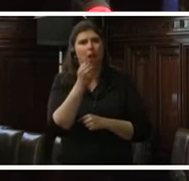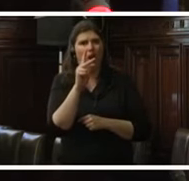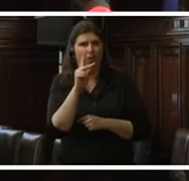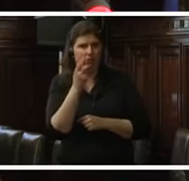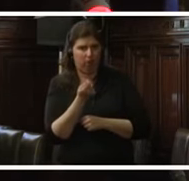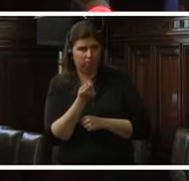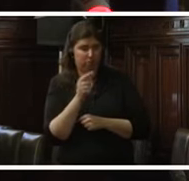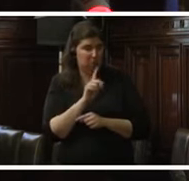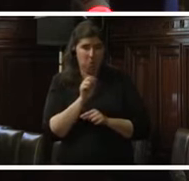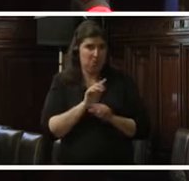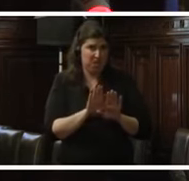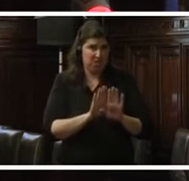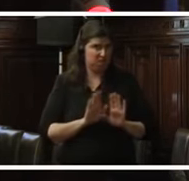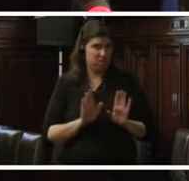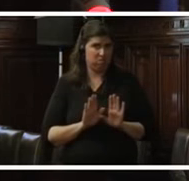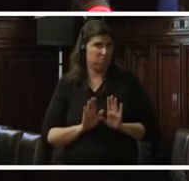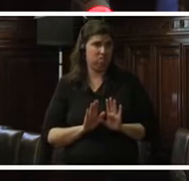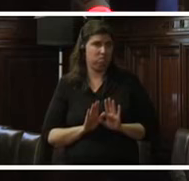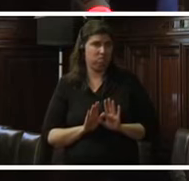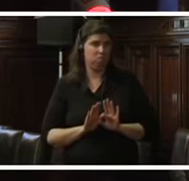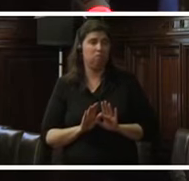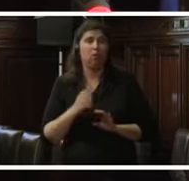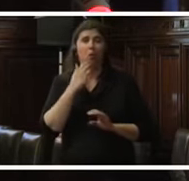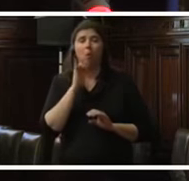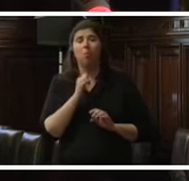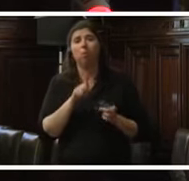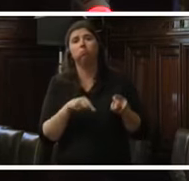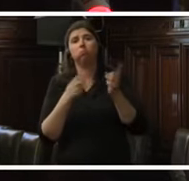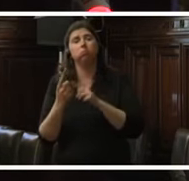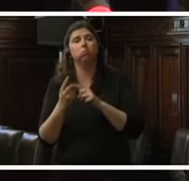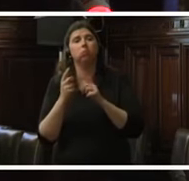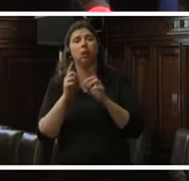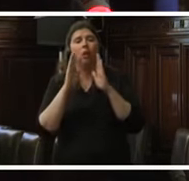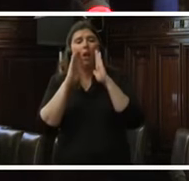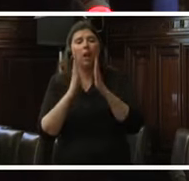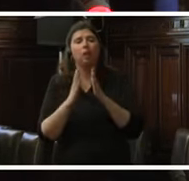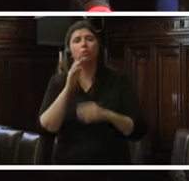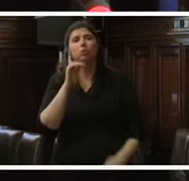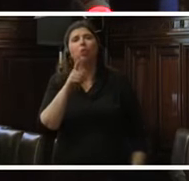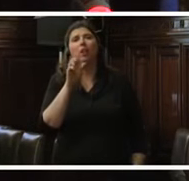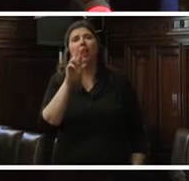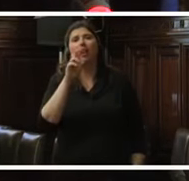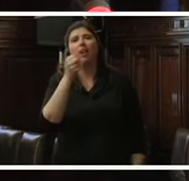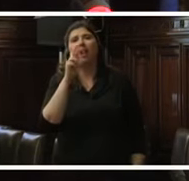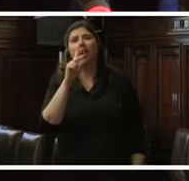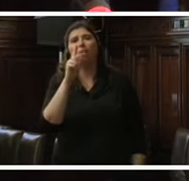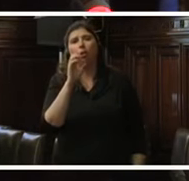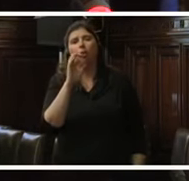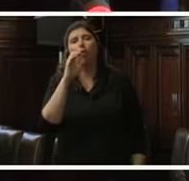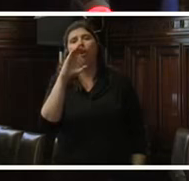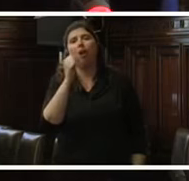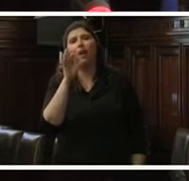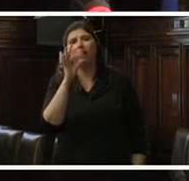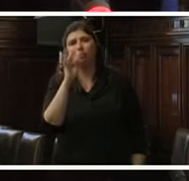En otras ocasiones, por ejemplo, en el caso de Panamericana Televisión, en el caso de Gerardo Castro, en mayoría, el Tribunal